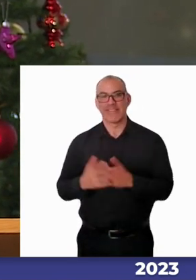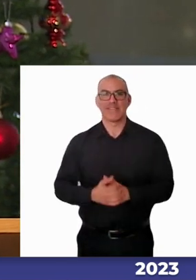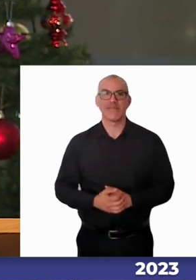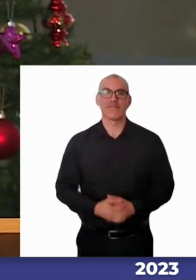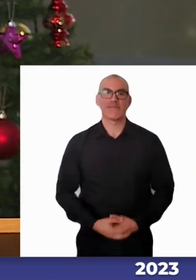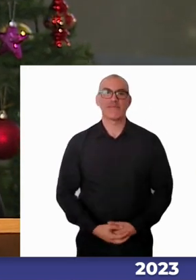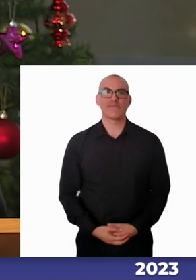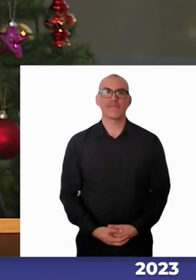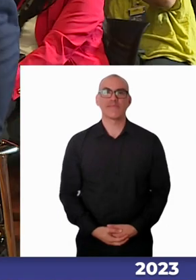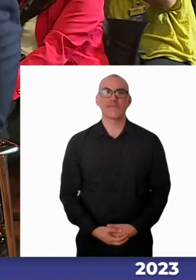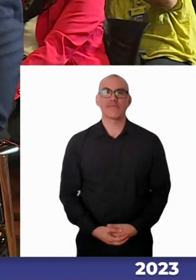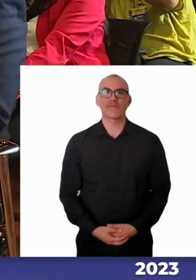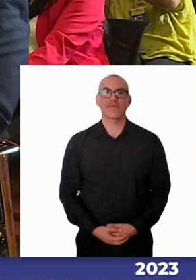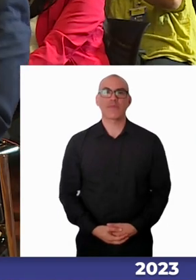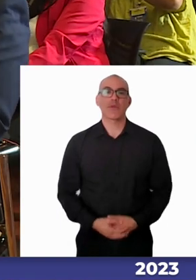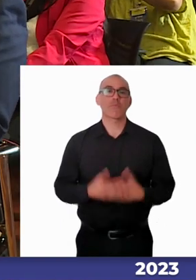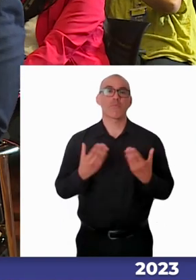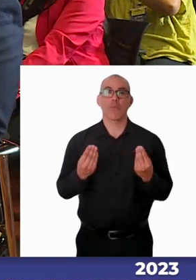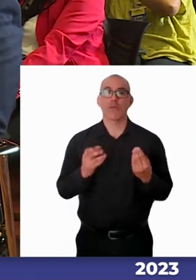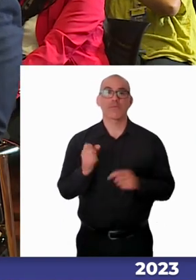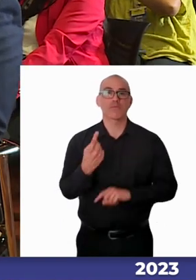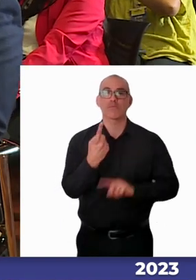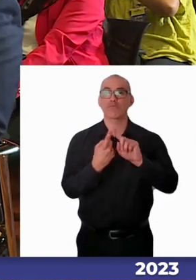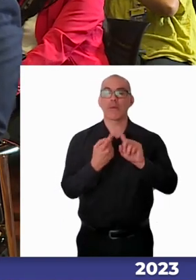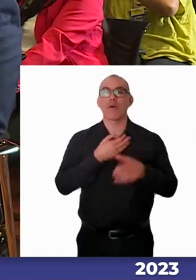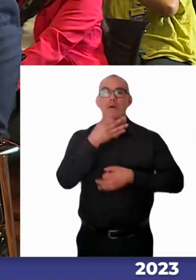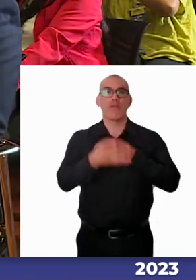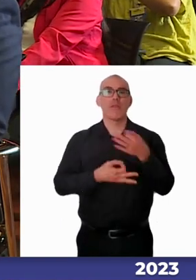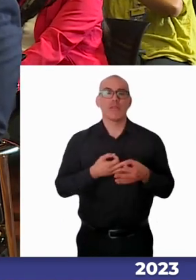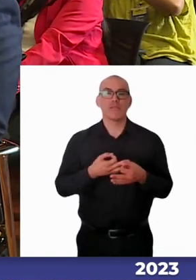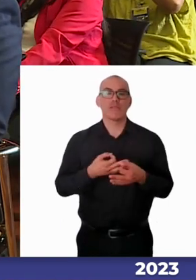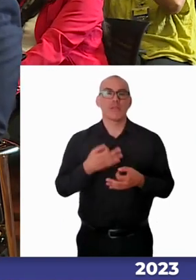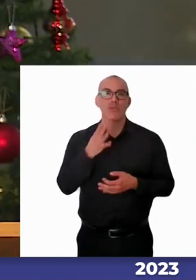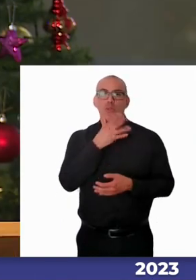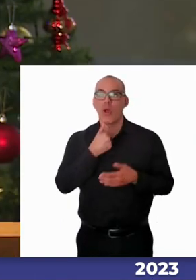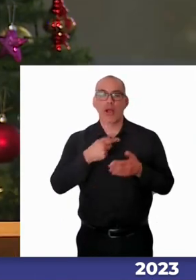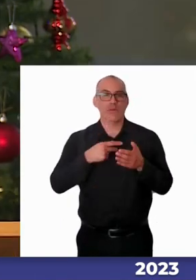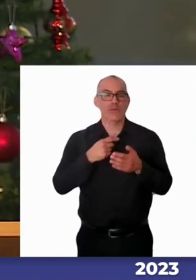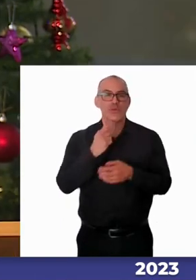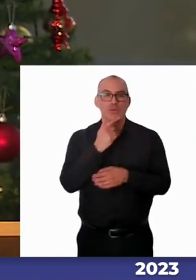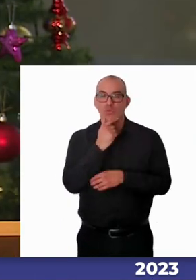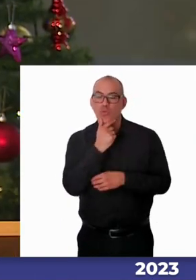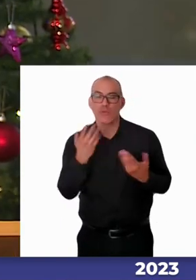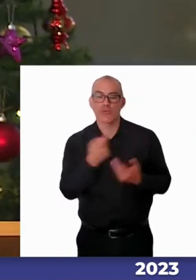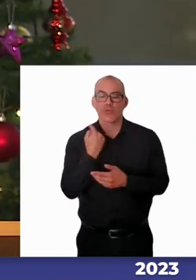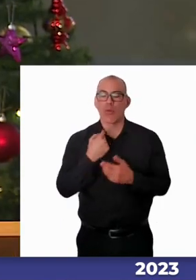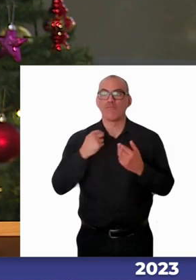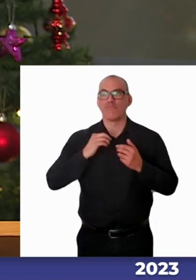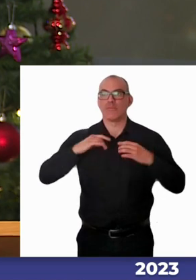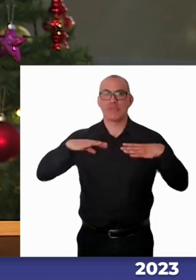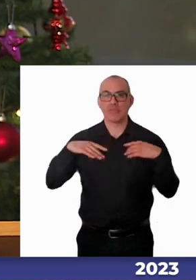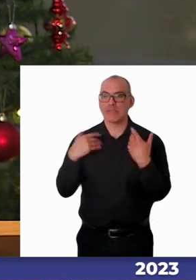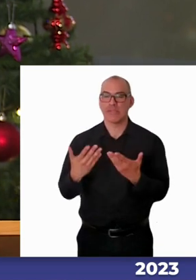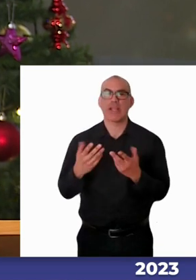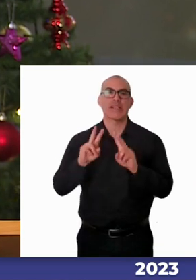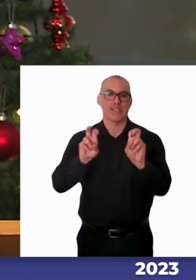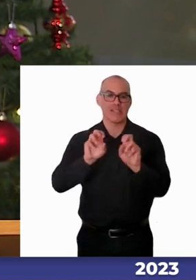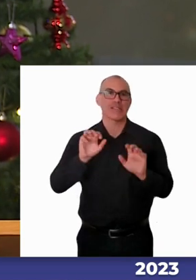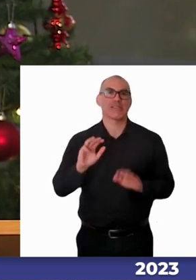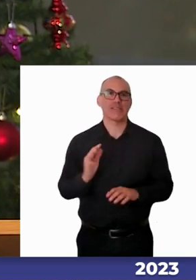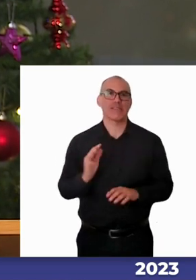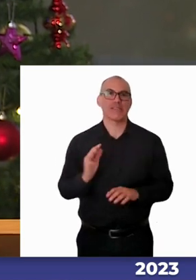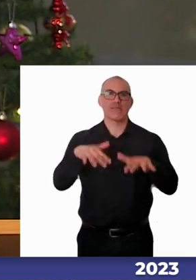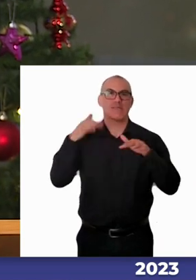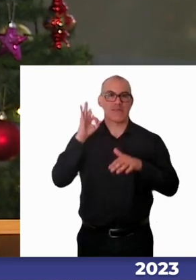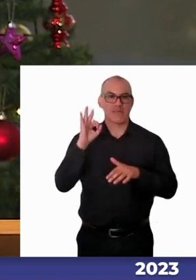Bueno, en primer lugar, sin duda, que hay que reconocer y felicitar esta iniciativa y